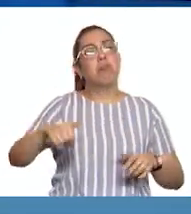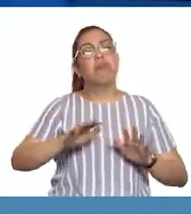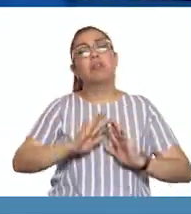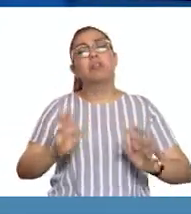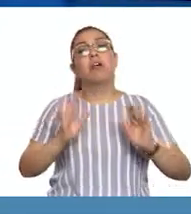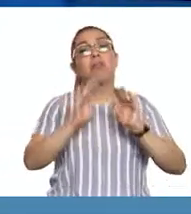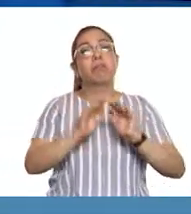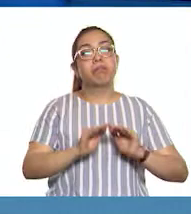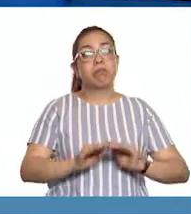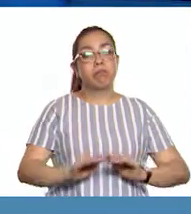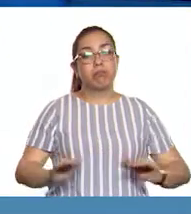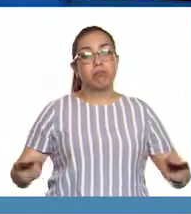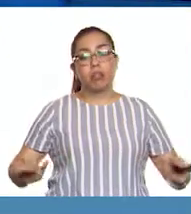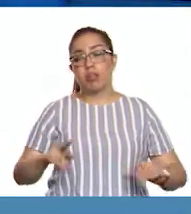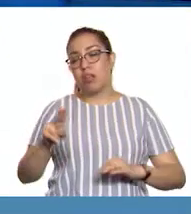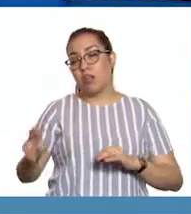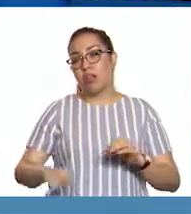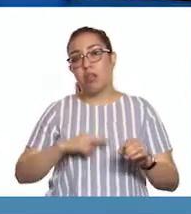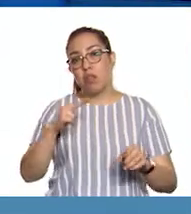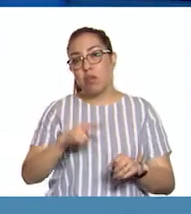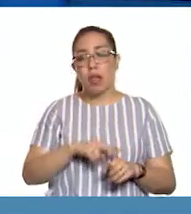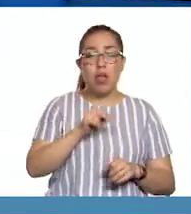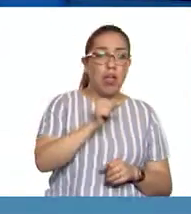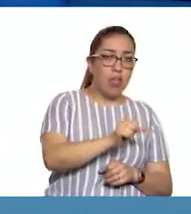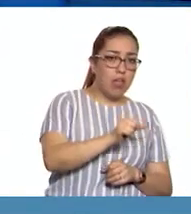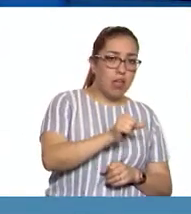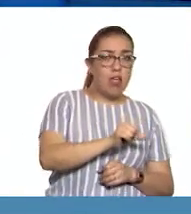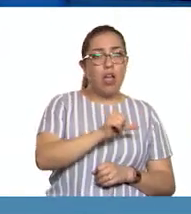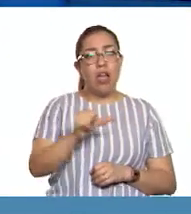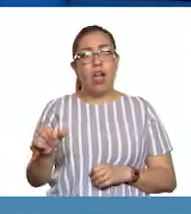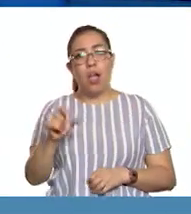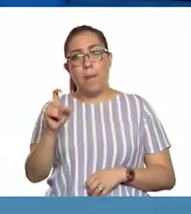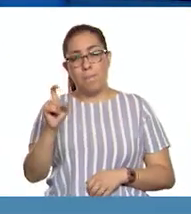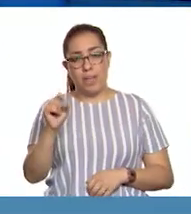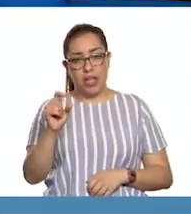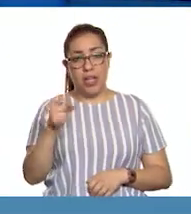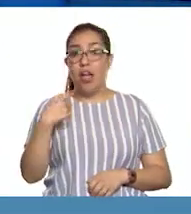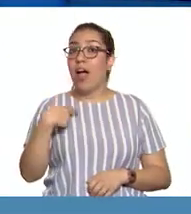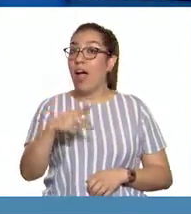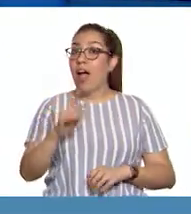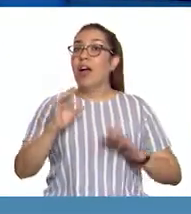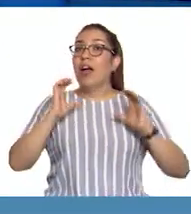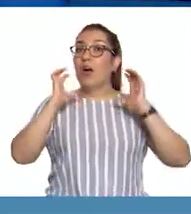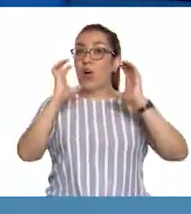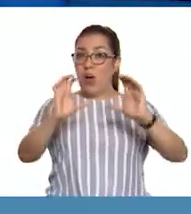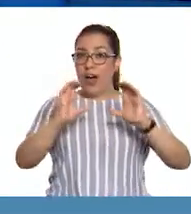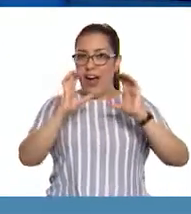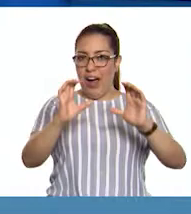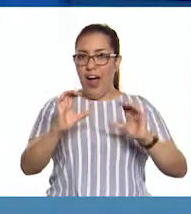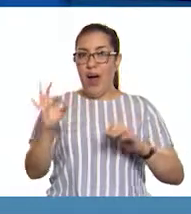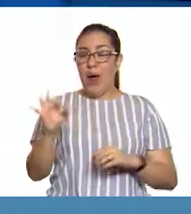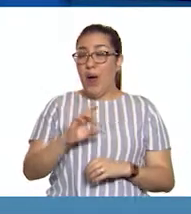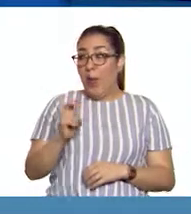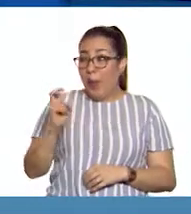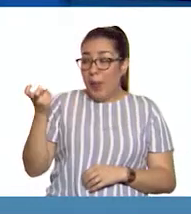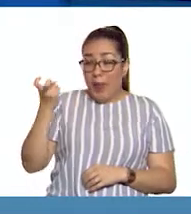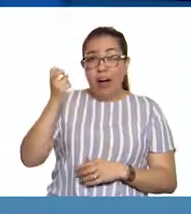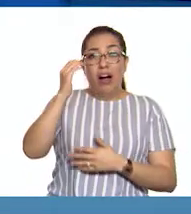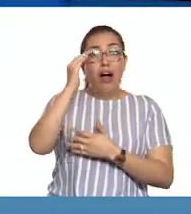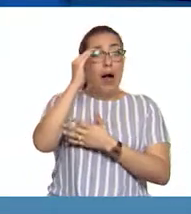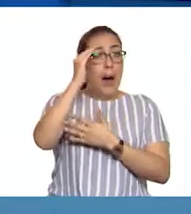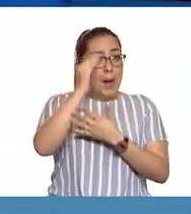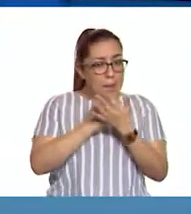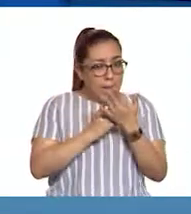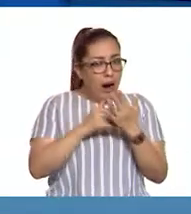ambiente más o menos 16 grados a 20 grados Celsius. Pero cuidado, si la temperatura es inferior a los 16